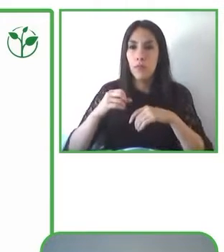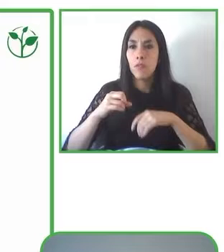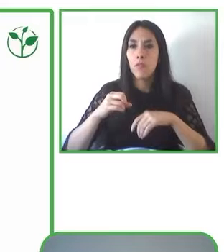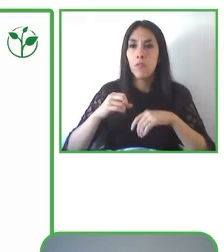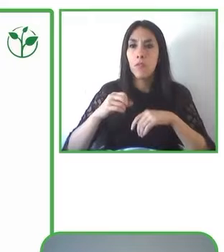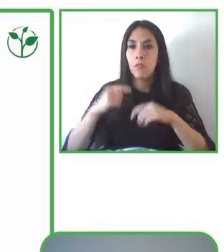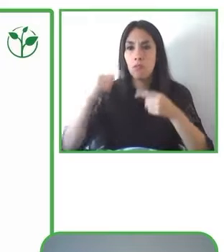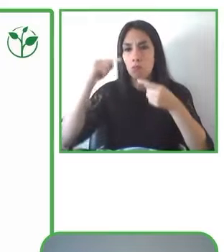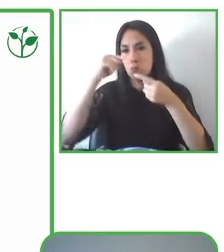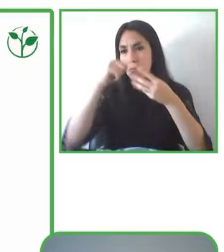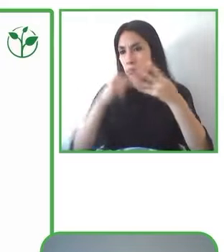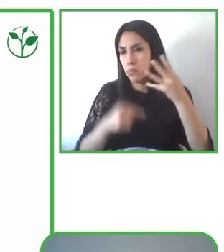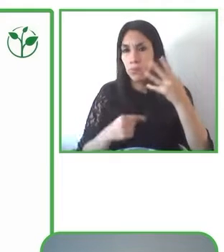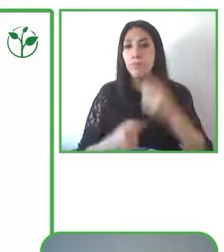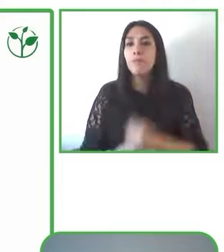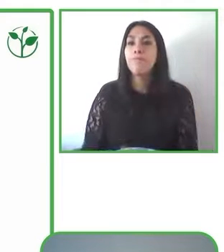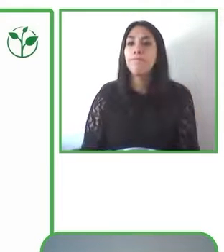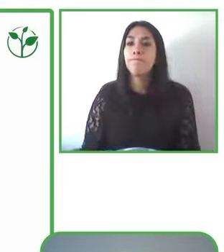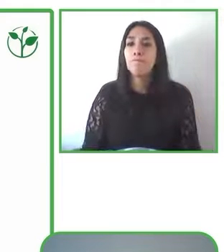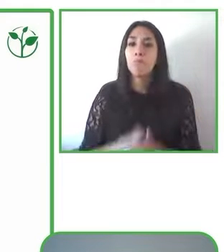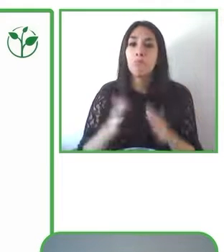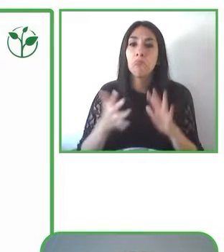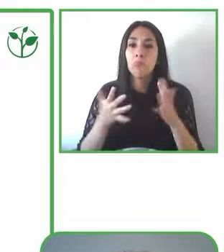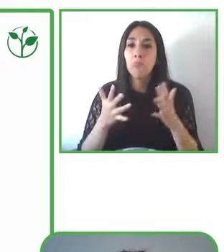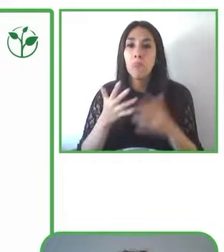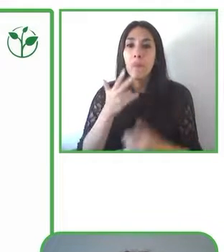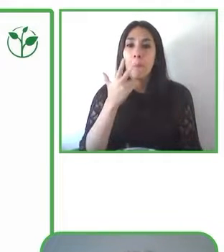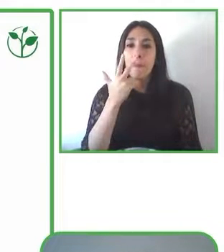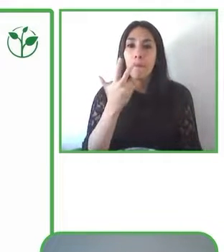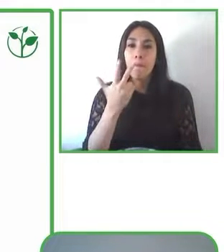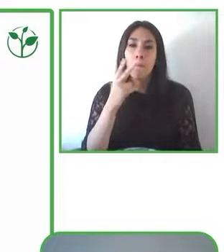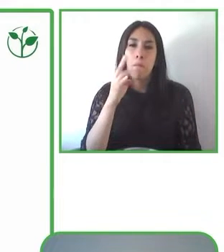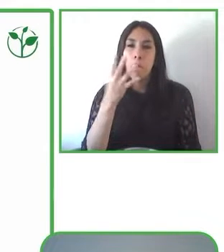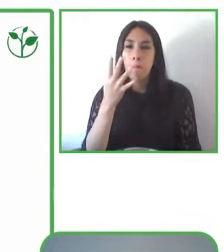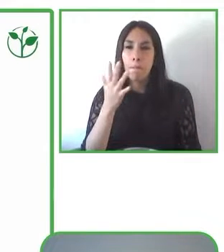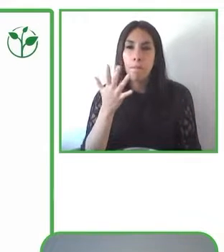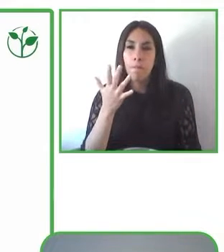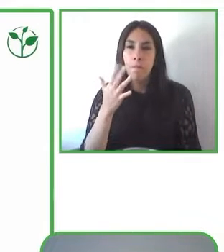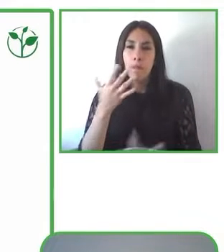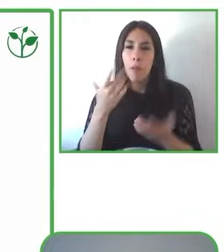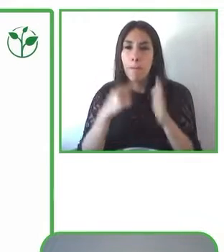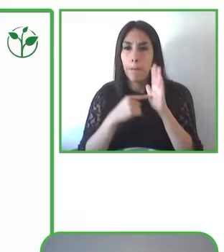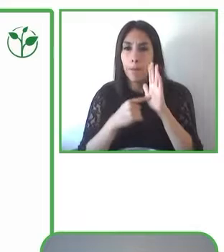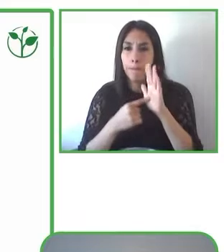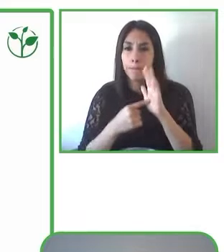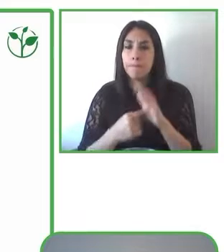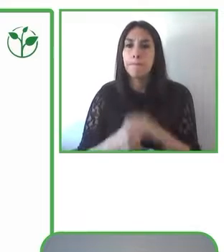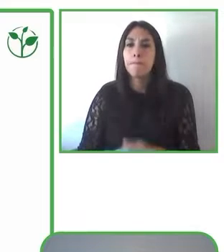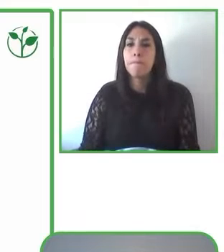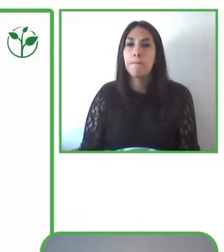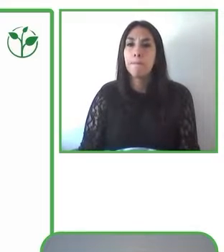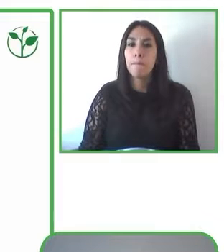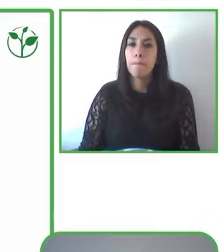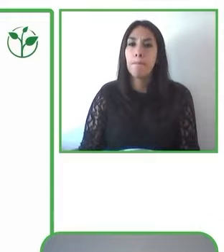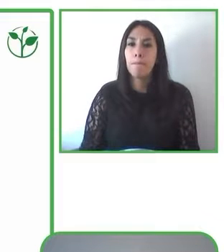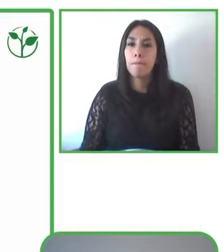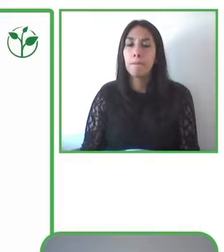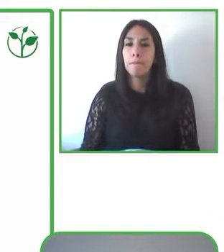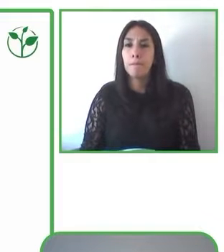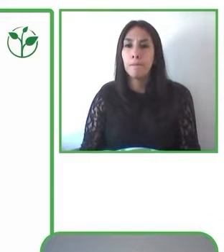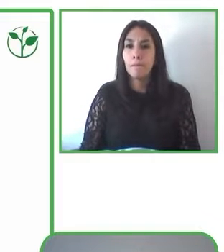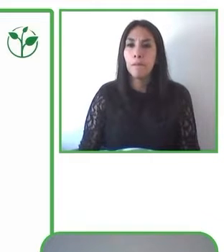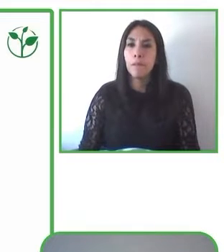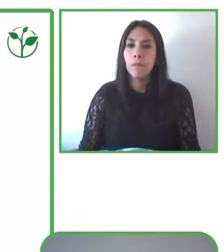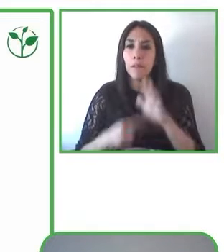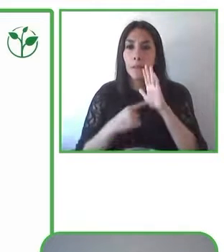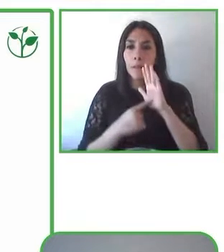esto, para poder cerrar con la idea. Y si encontramos las circulaciones peatonales, lo